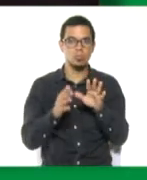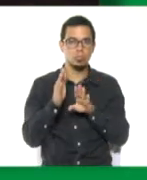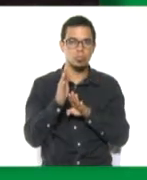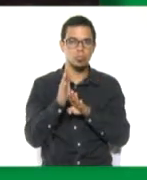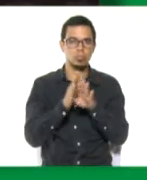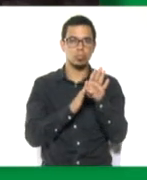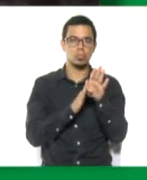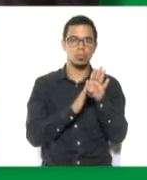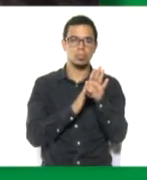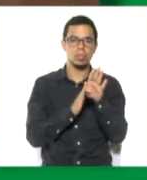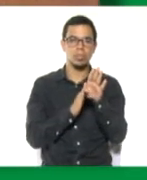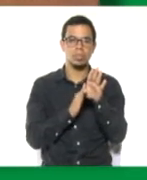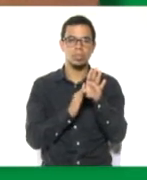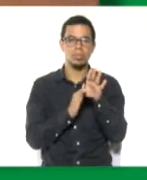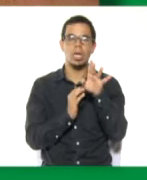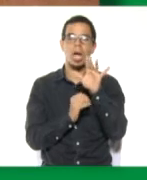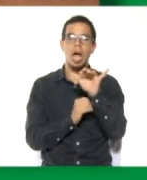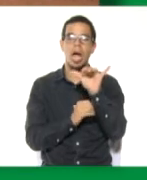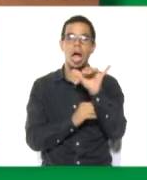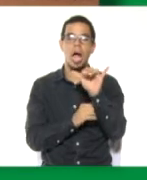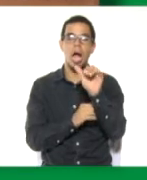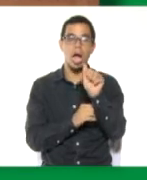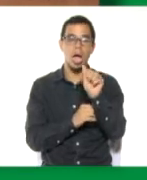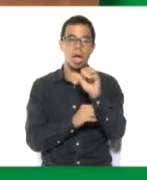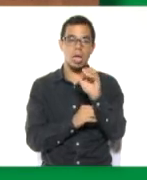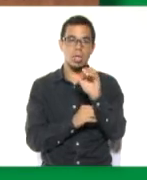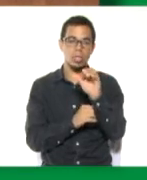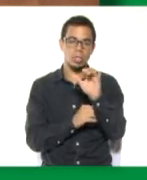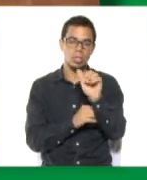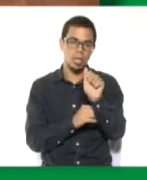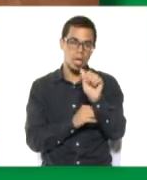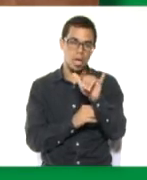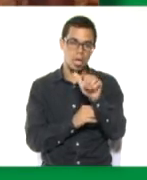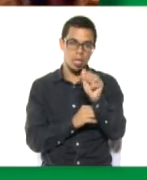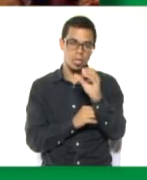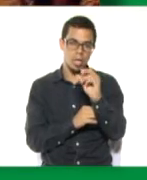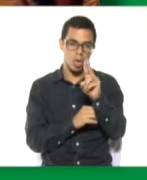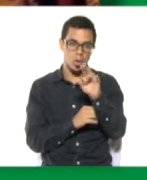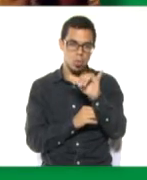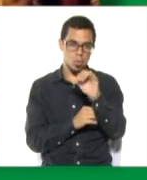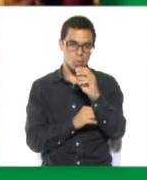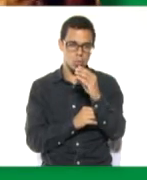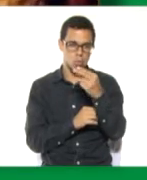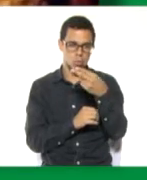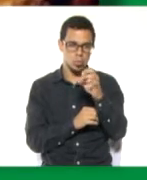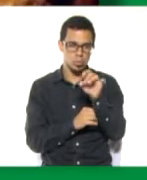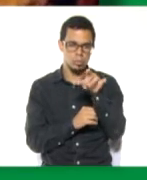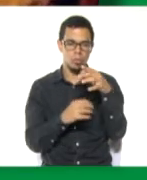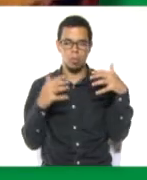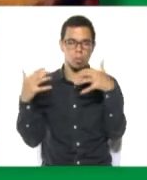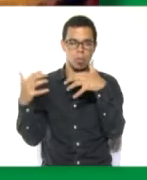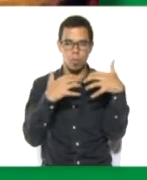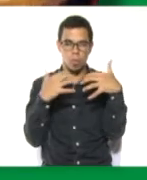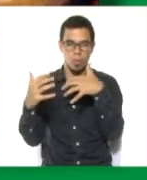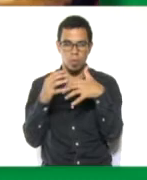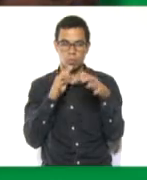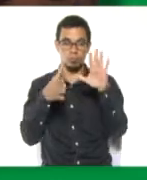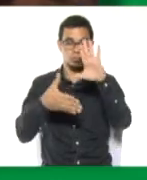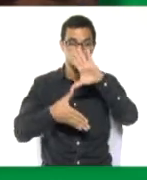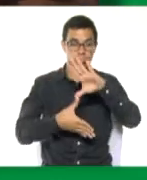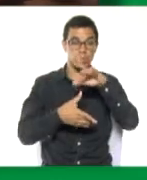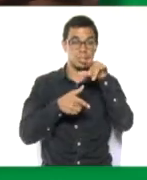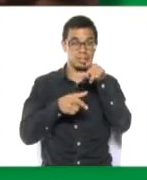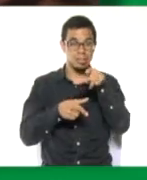Pampa de Quínua en Ayacucho el último gran enfrentamiento de las guerras independentistas americanas, donde el